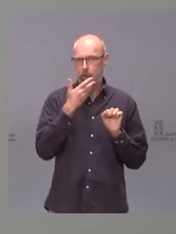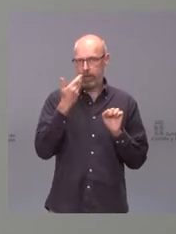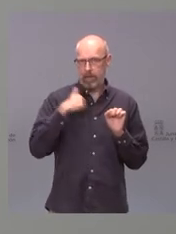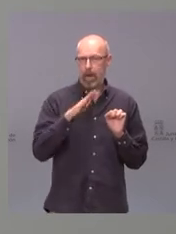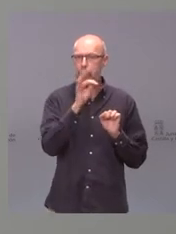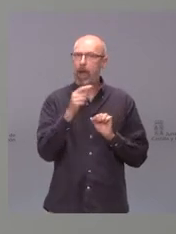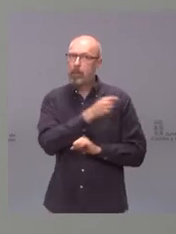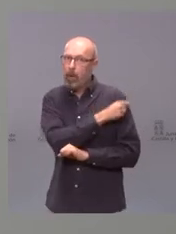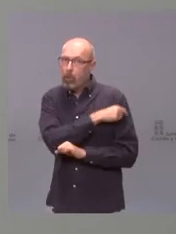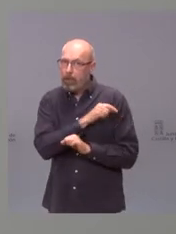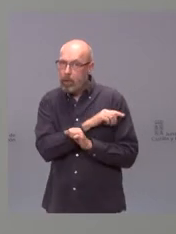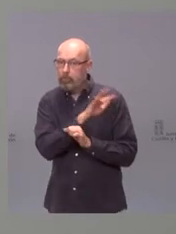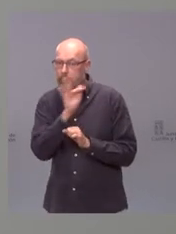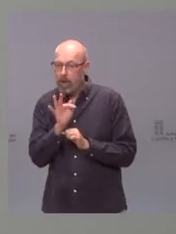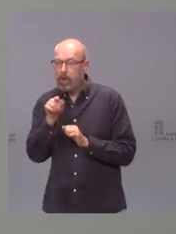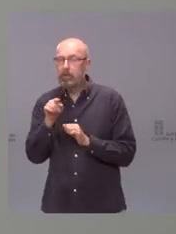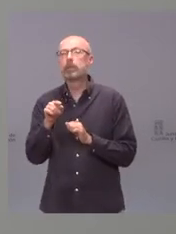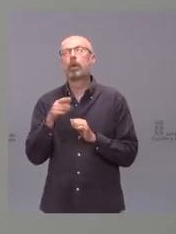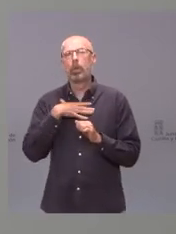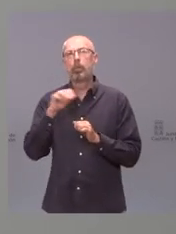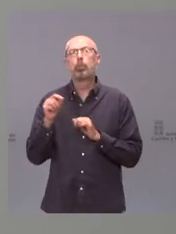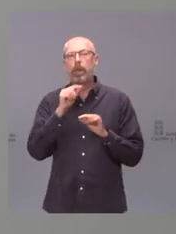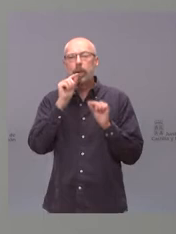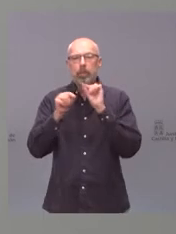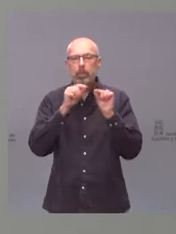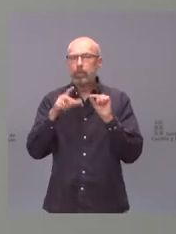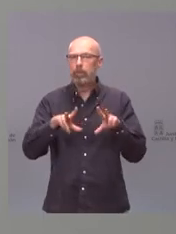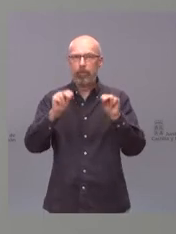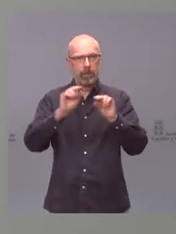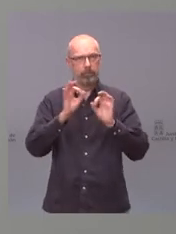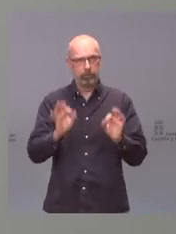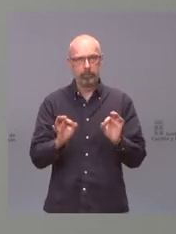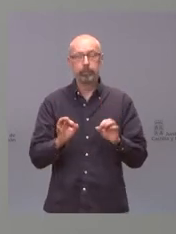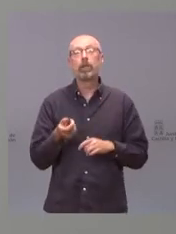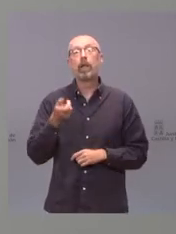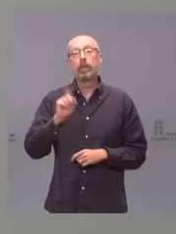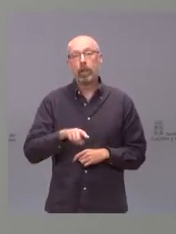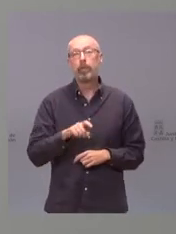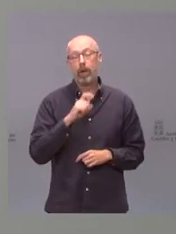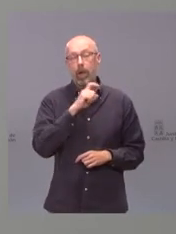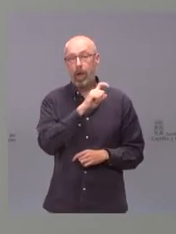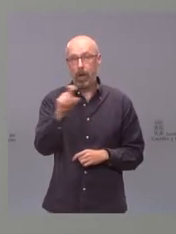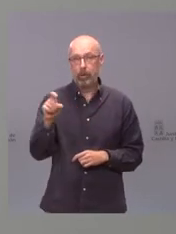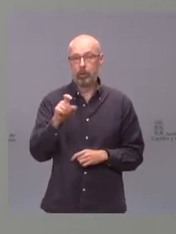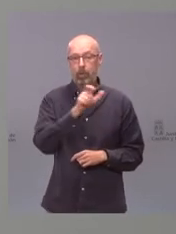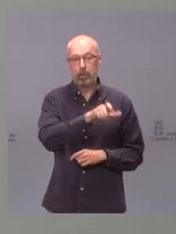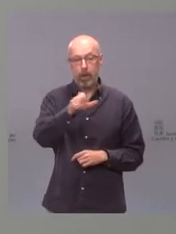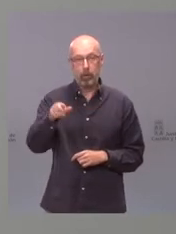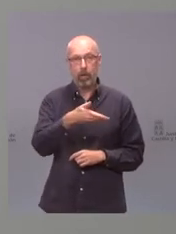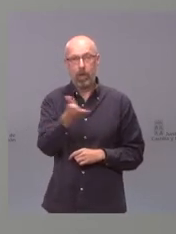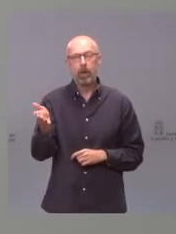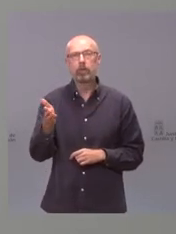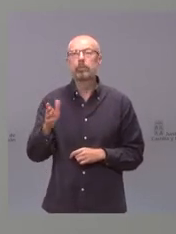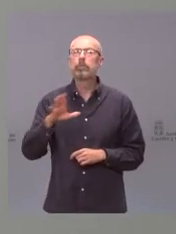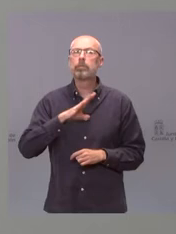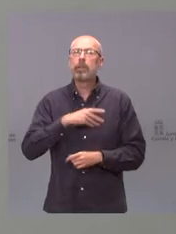derrotar esta pandemia. También quiero hacer un llamamiento a todos los ciudadanos para donar sangre.